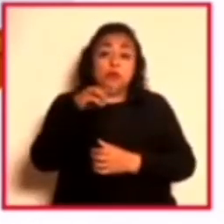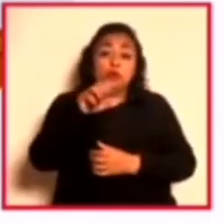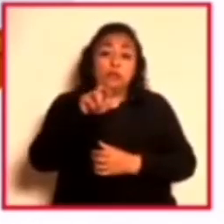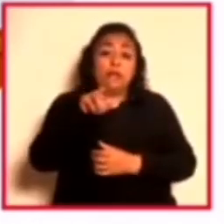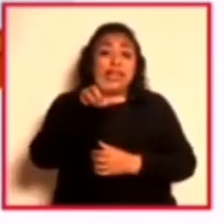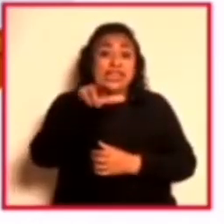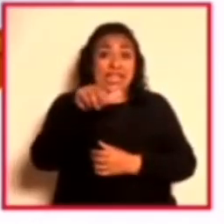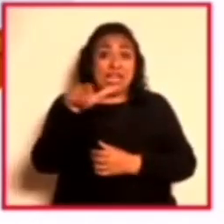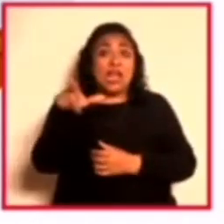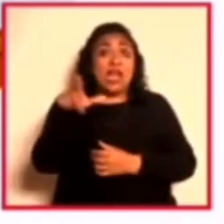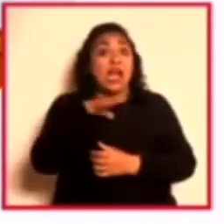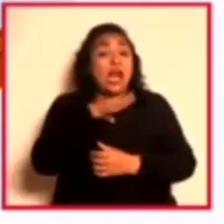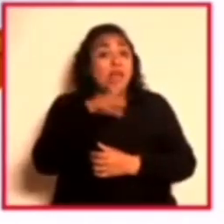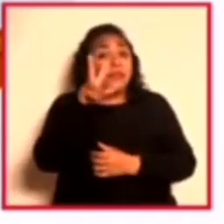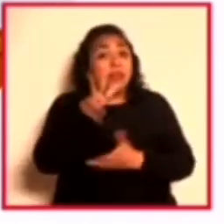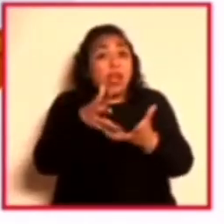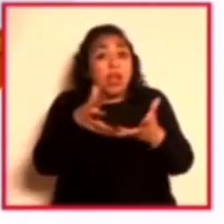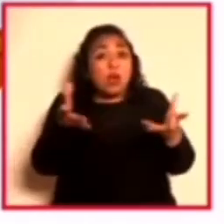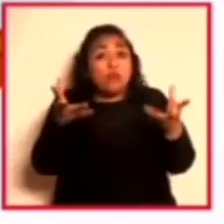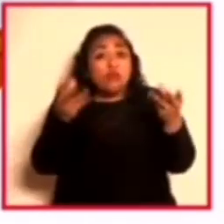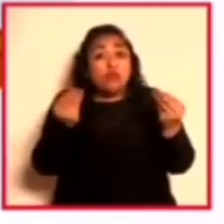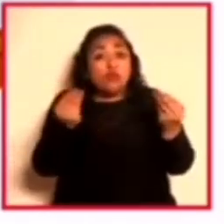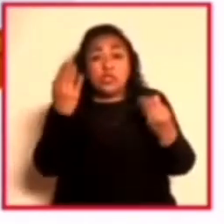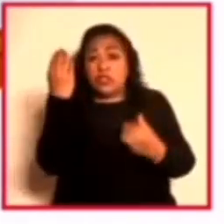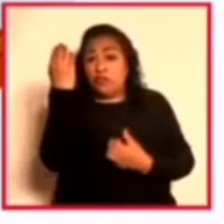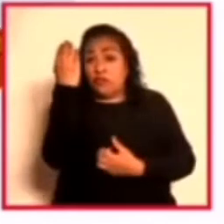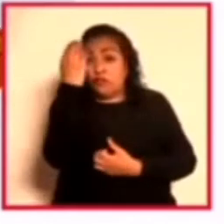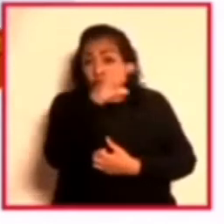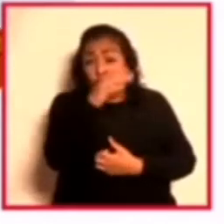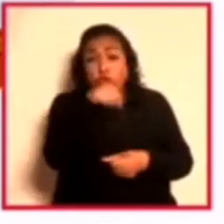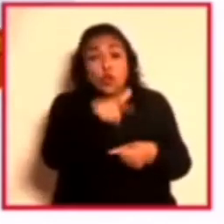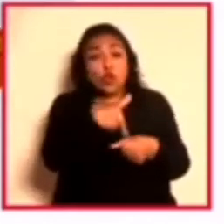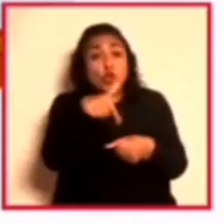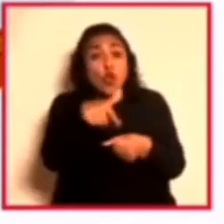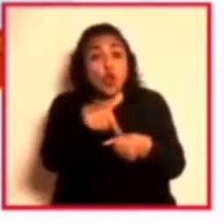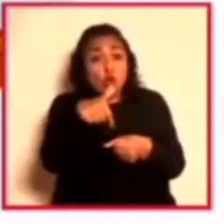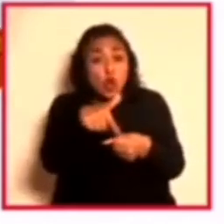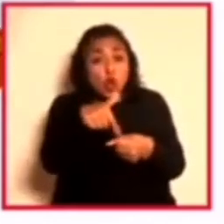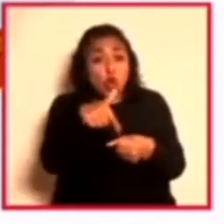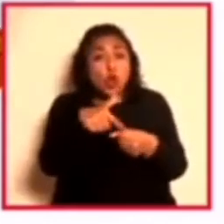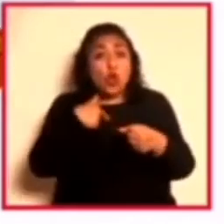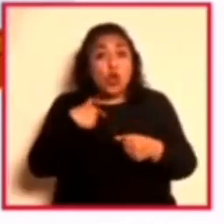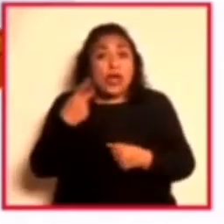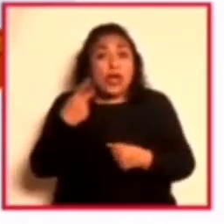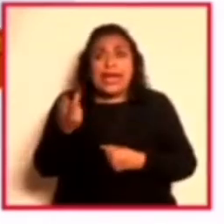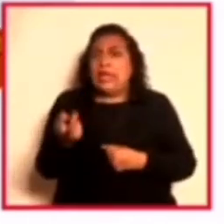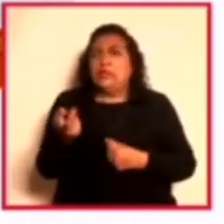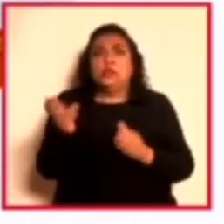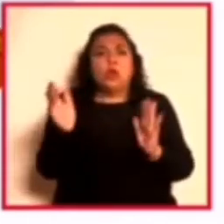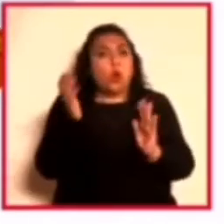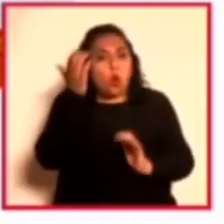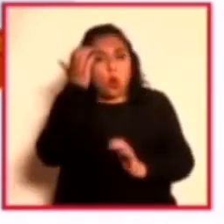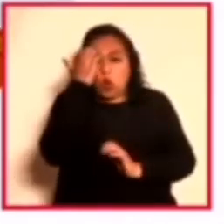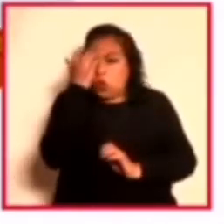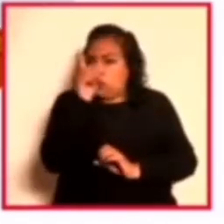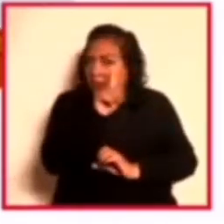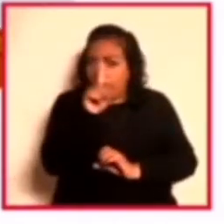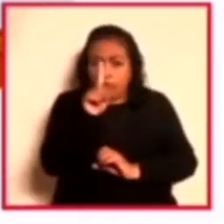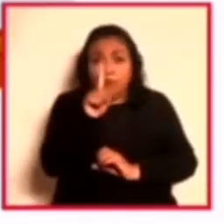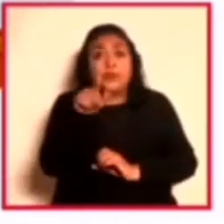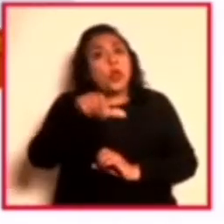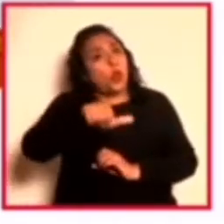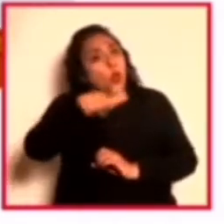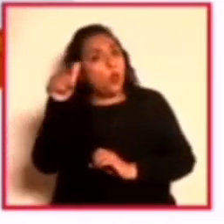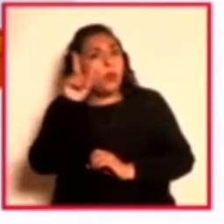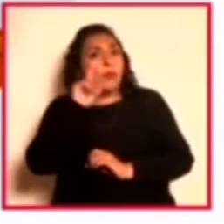una gran cantidad de fotografías a color y es algo que no es nada conocido y es otra Mariana, ¿no?